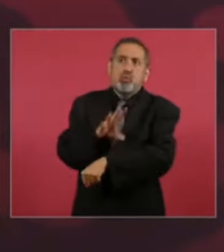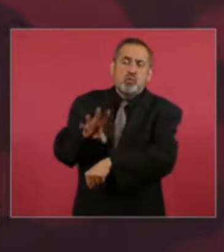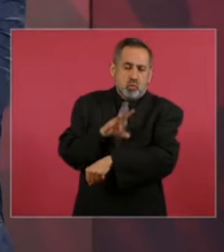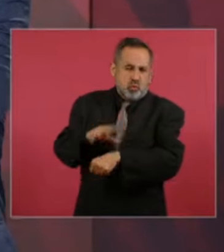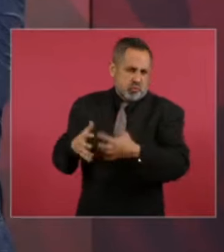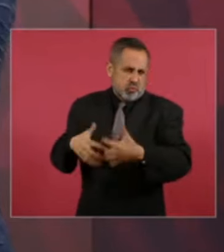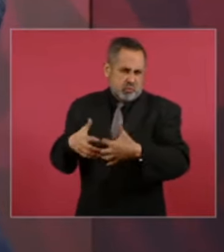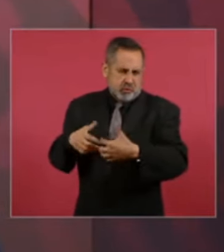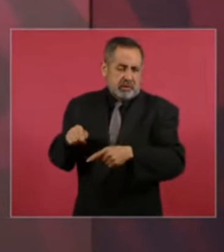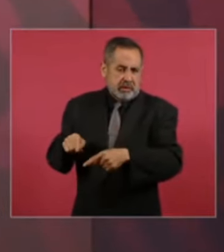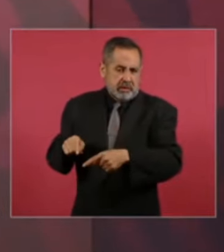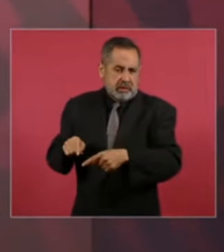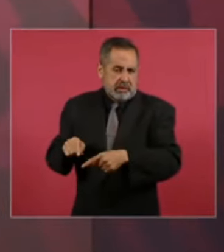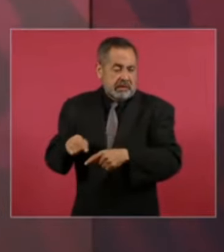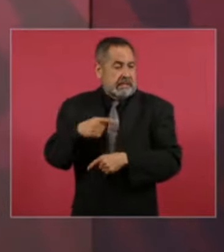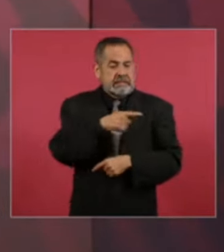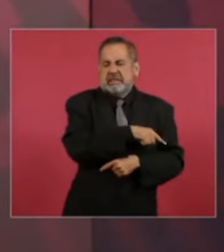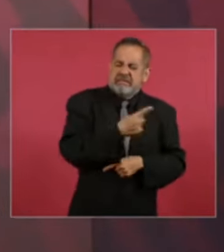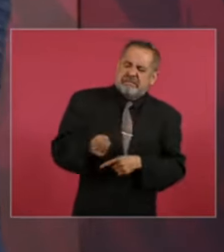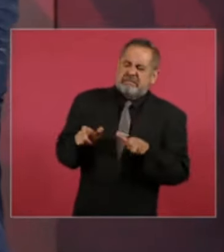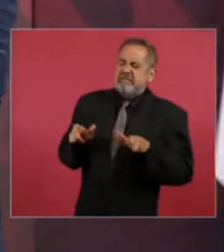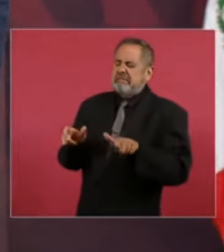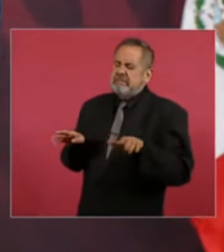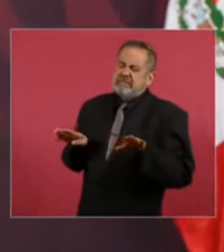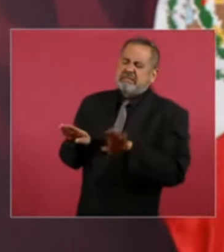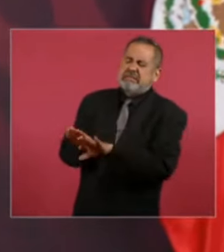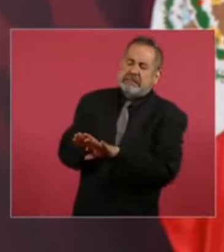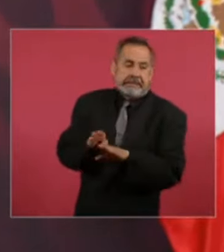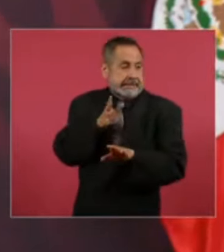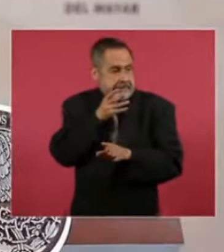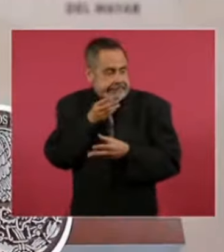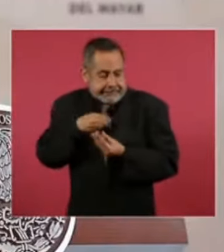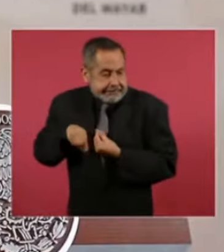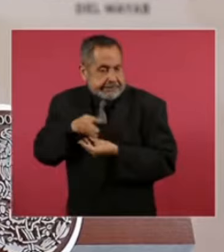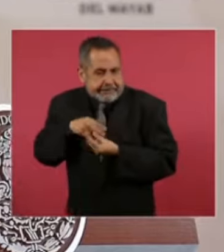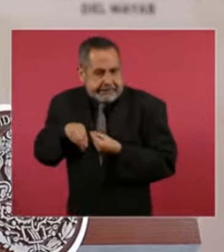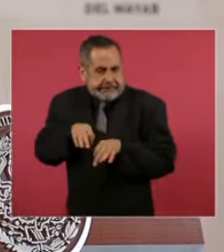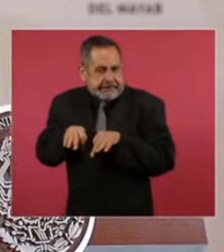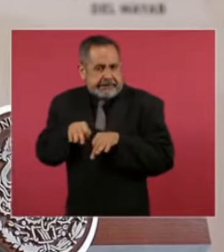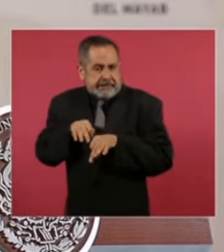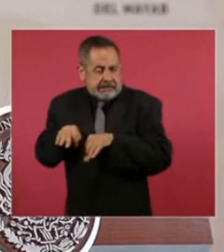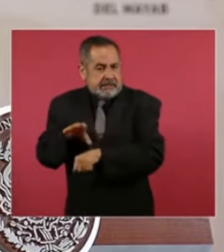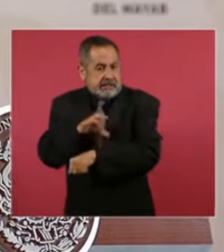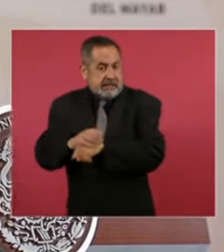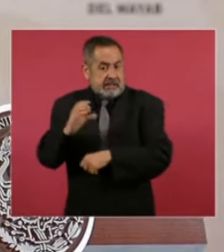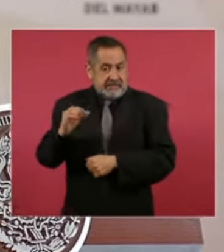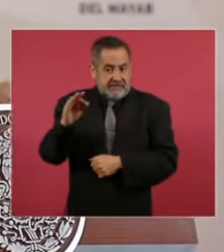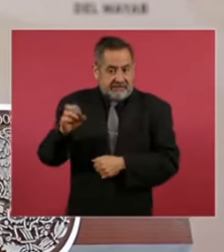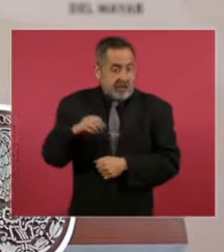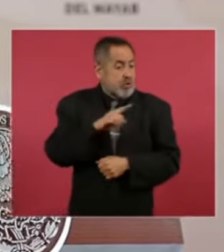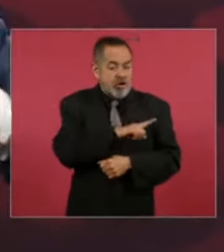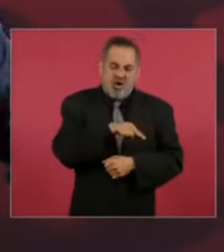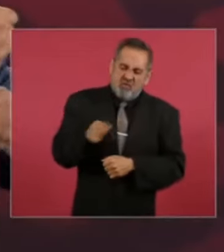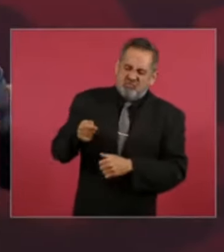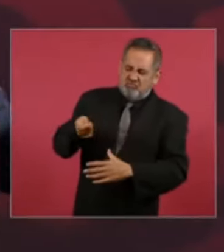lo justo, como los OXXOs, pagaran lo que deberían de pagar. Y también